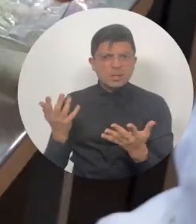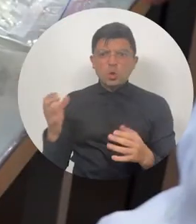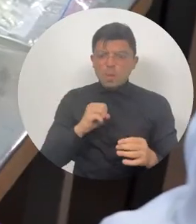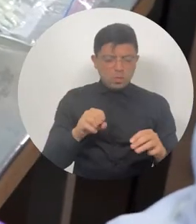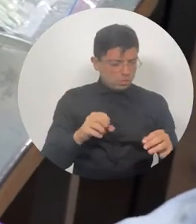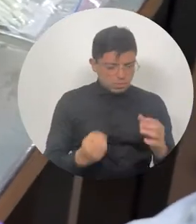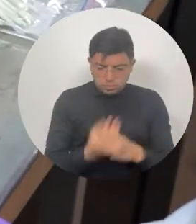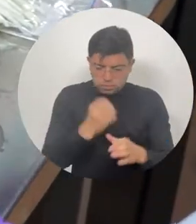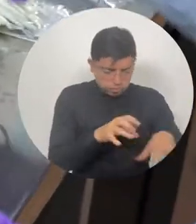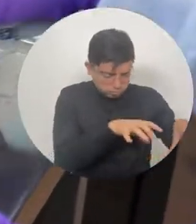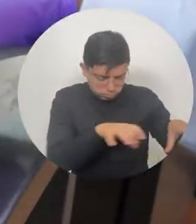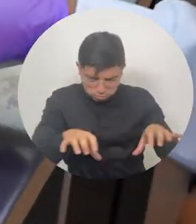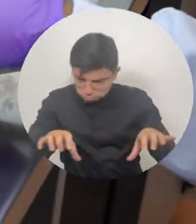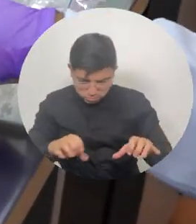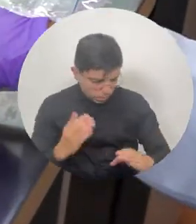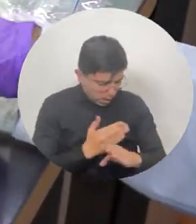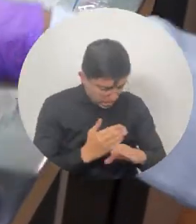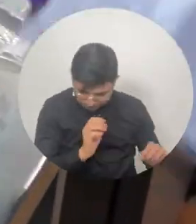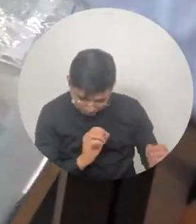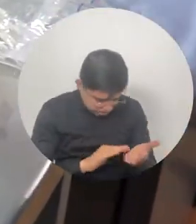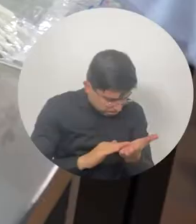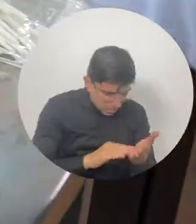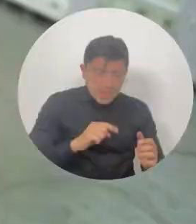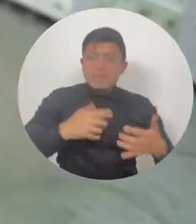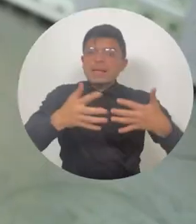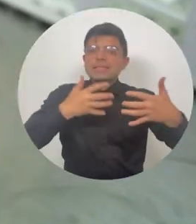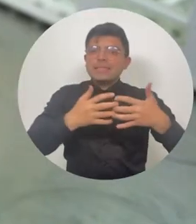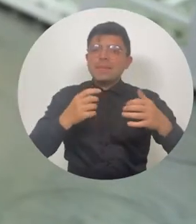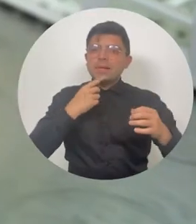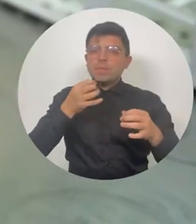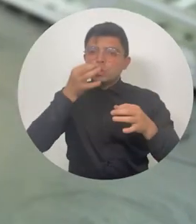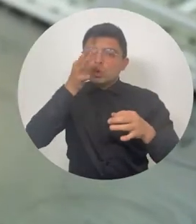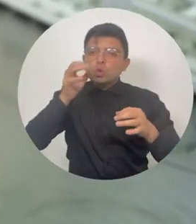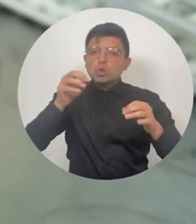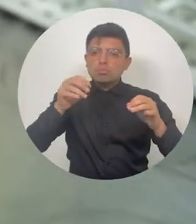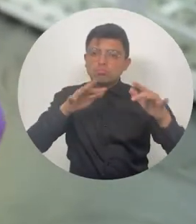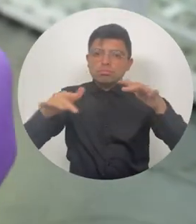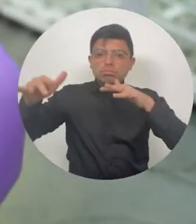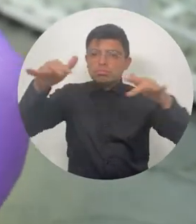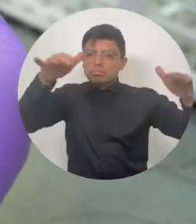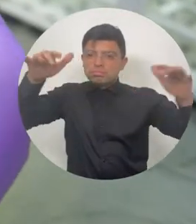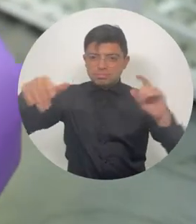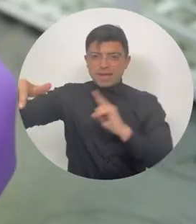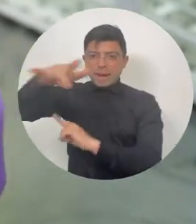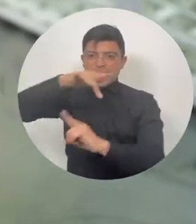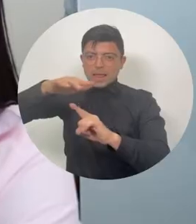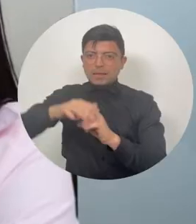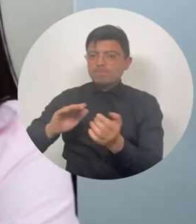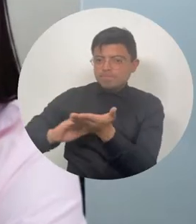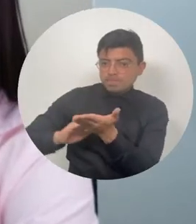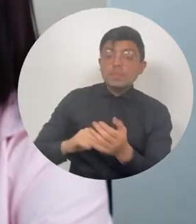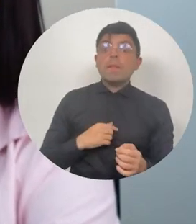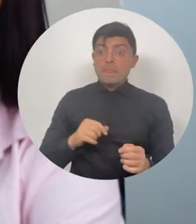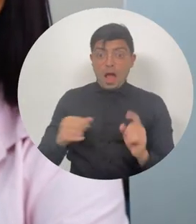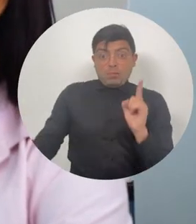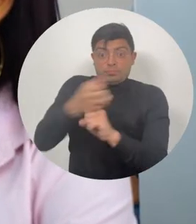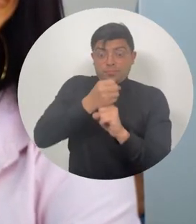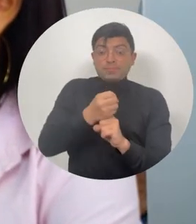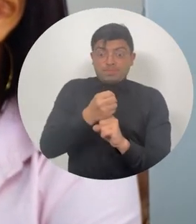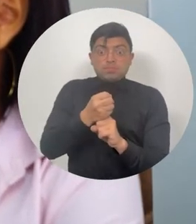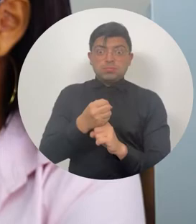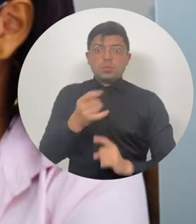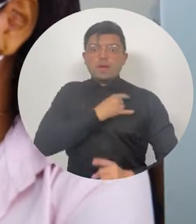en sistemas de contaminación ambiental. Con este logro la Universidad del Magdalena ha diversificado las fuentes de